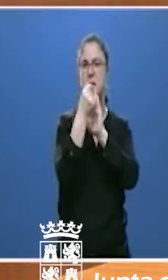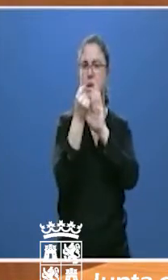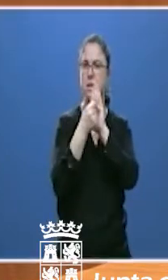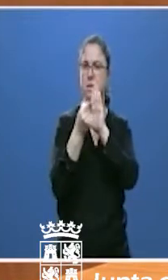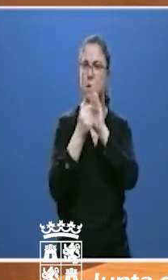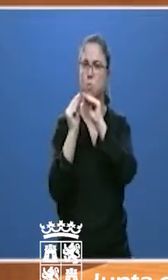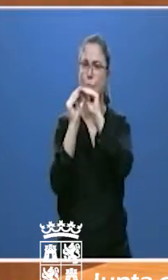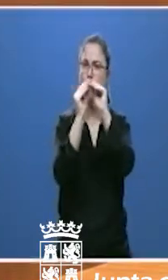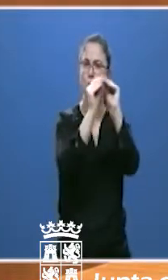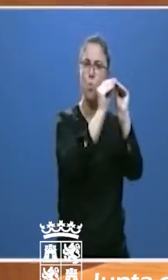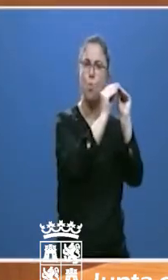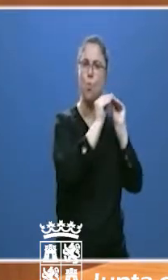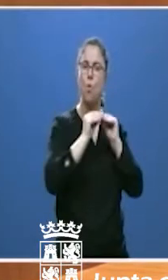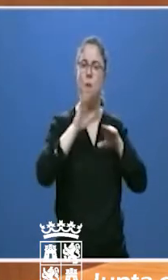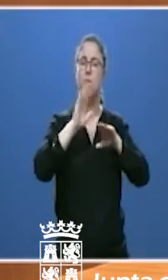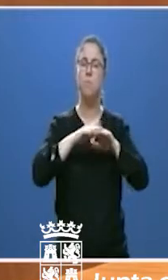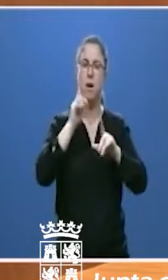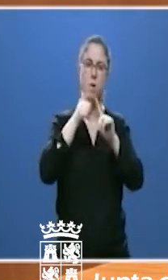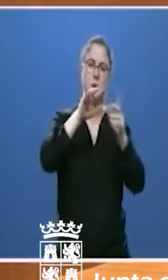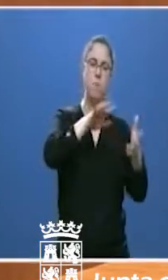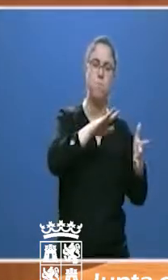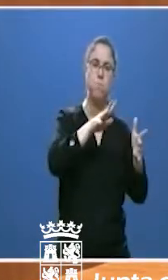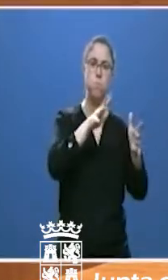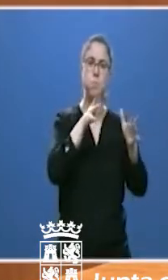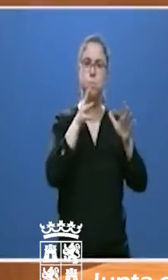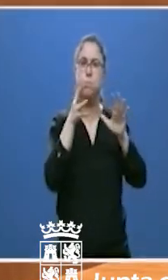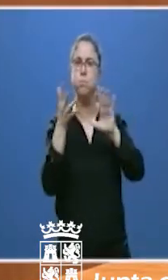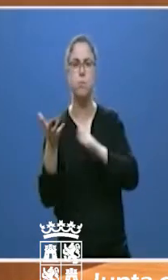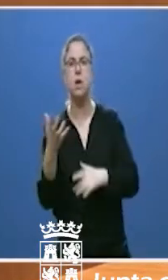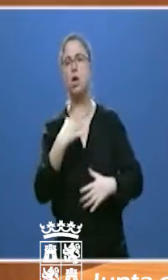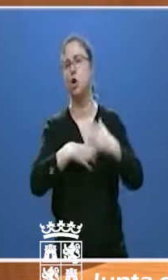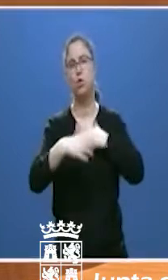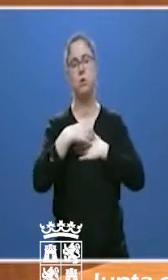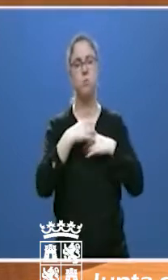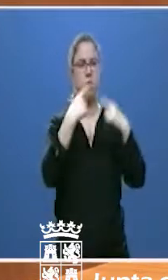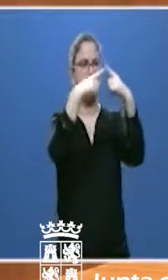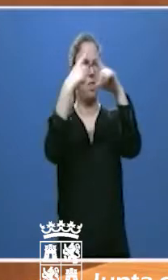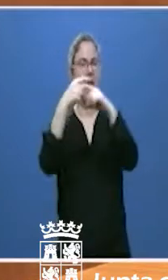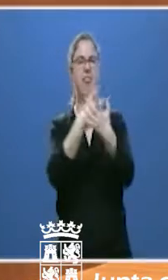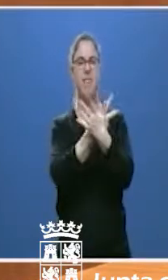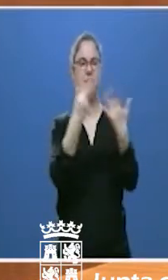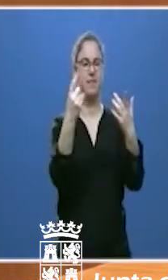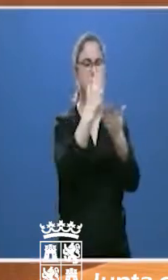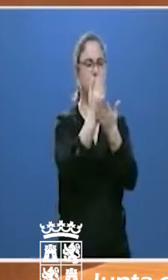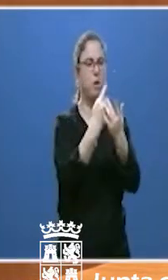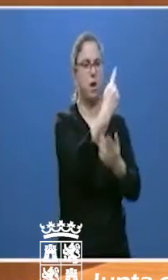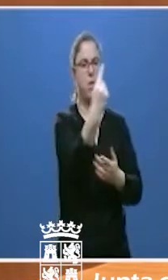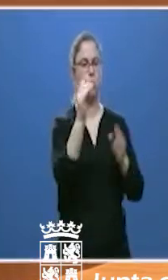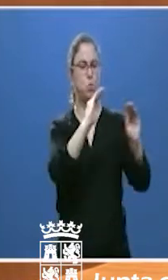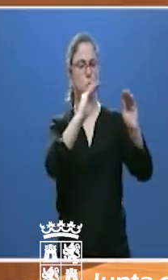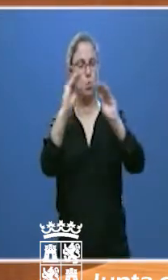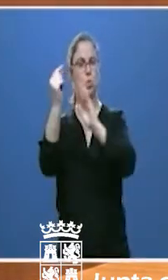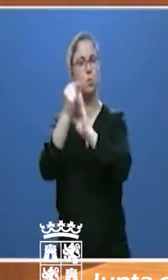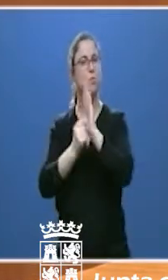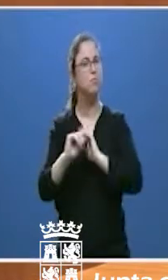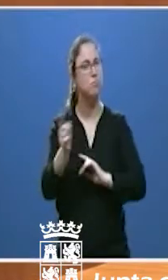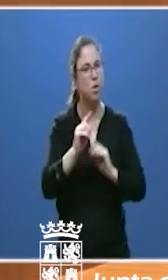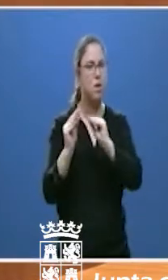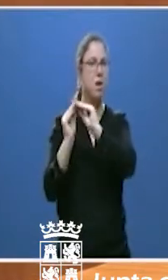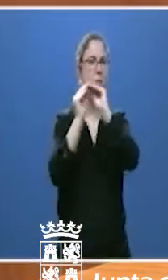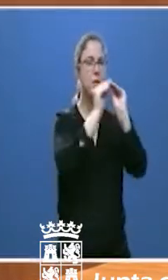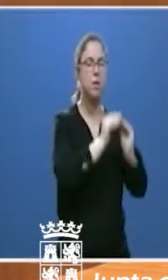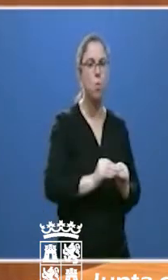unificados para la desescalada. No podemos tener 17 criterios distintos y que contemple esas condiciones